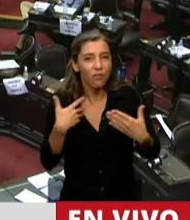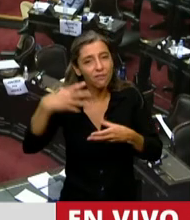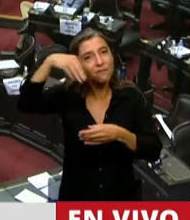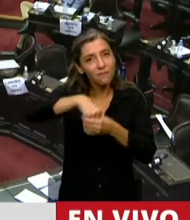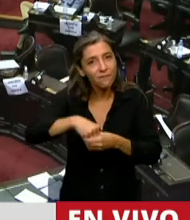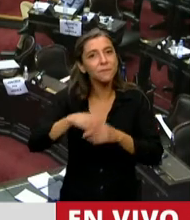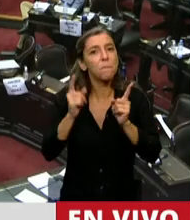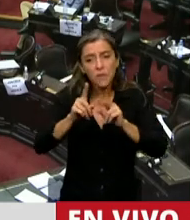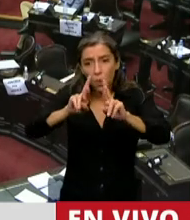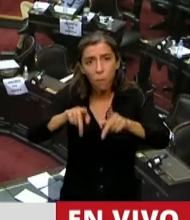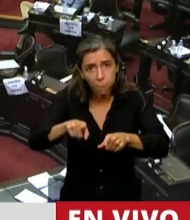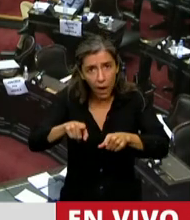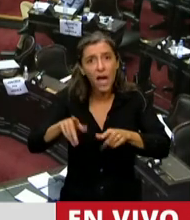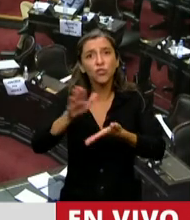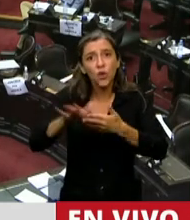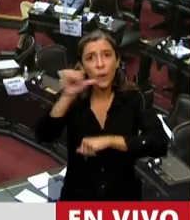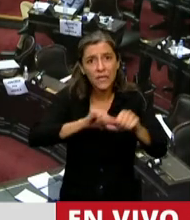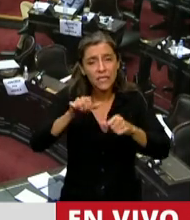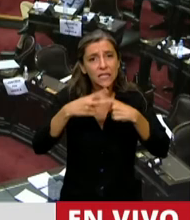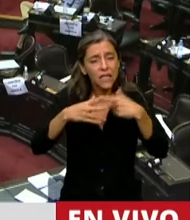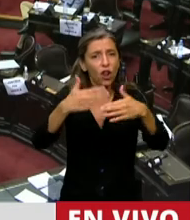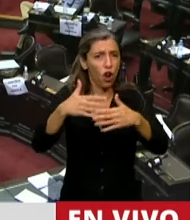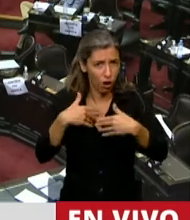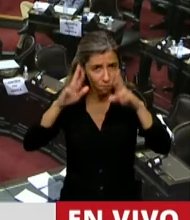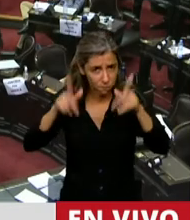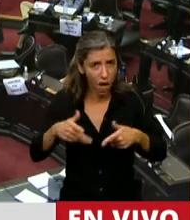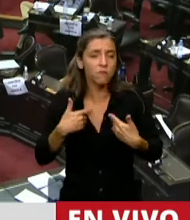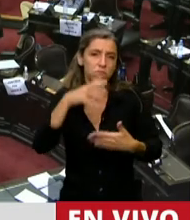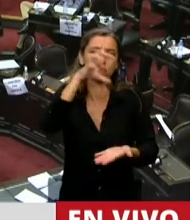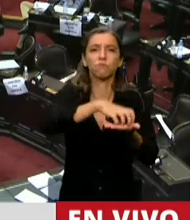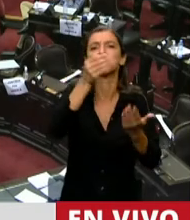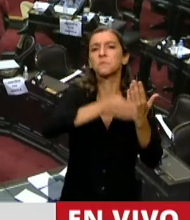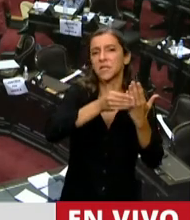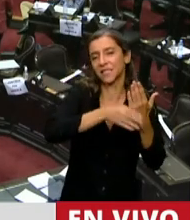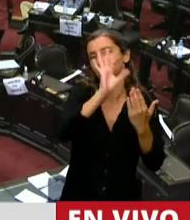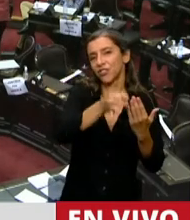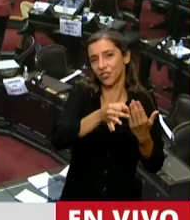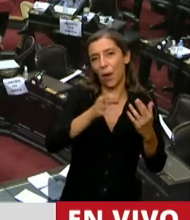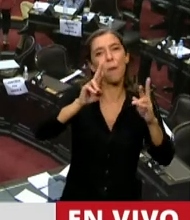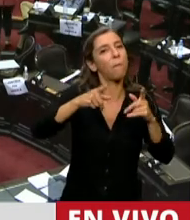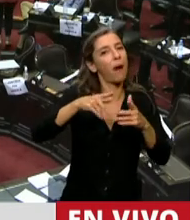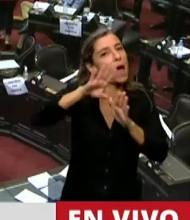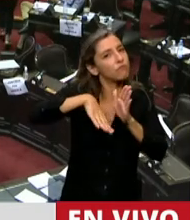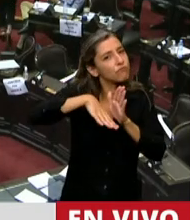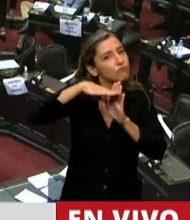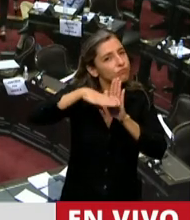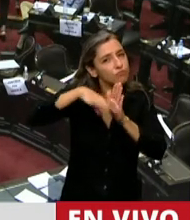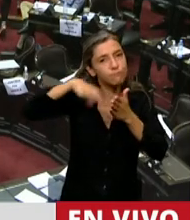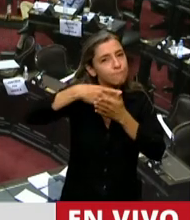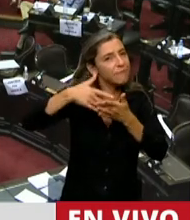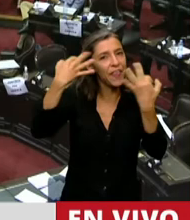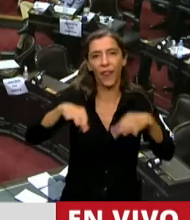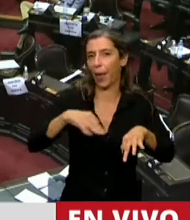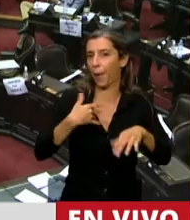ciencia y tecnología, un plan que me consta que el Ministerio es consciente que es necesario elaborarlo y acompañarlo